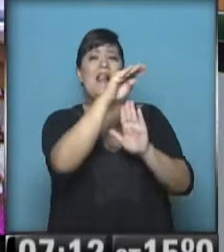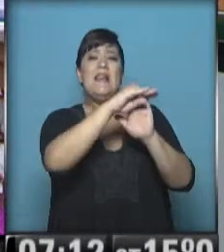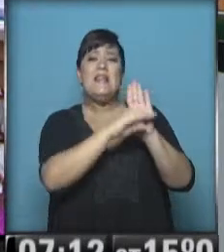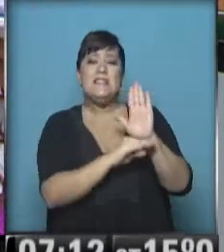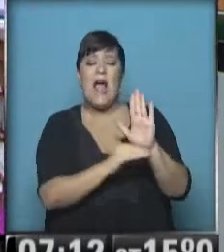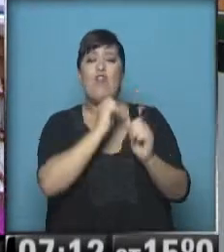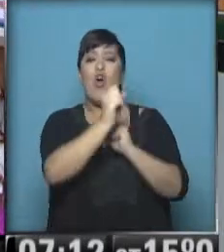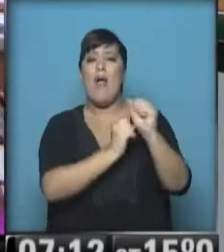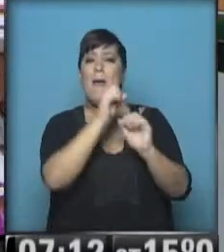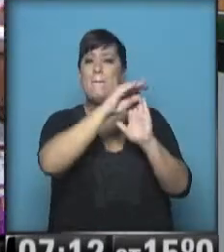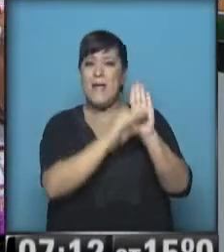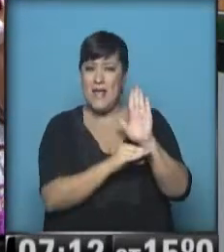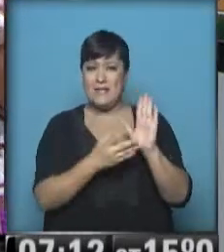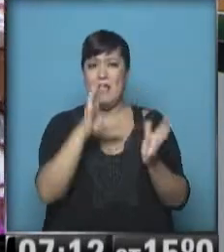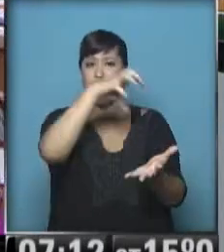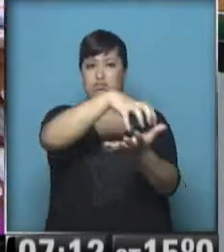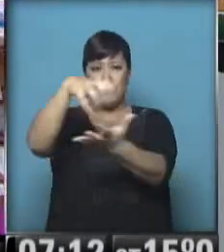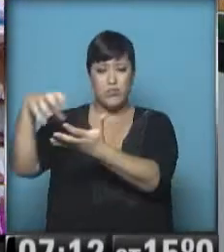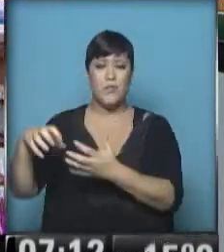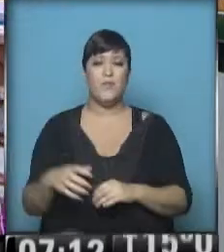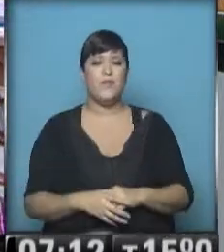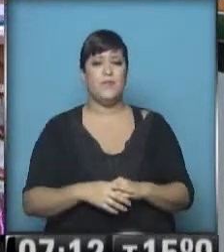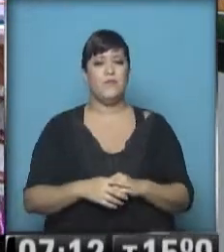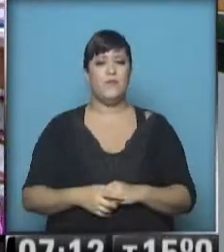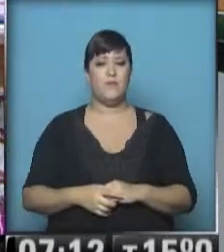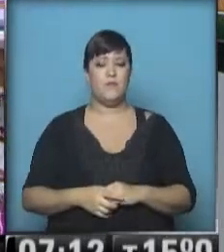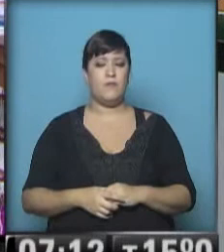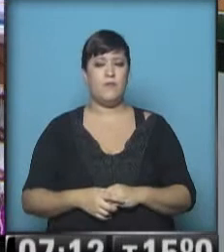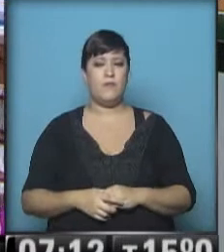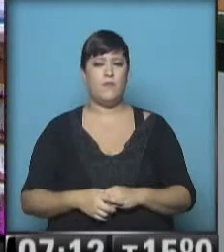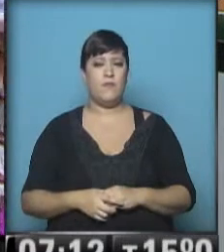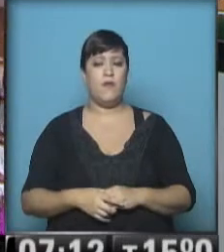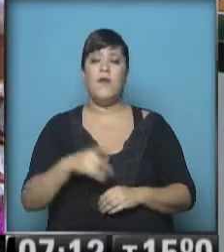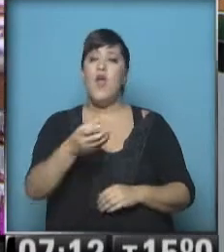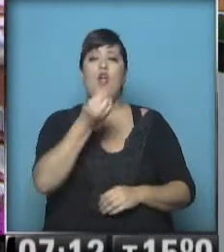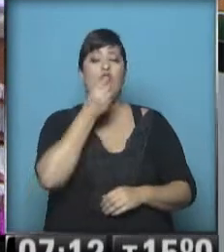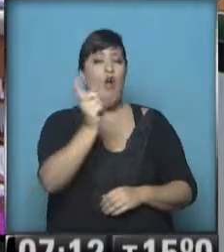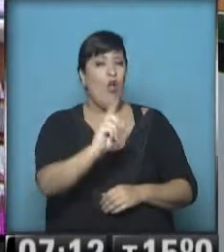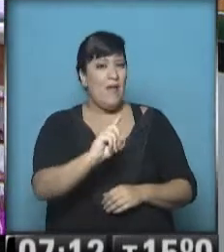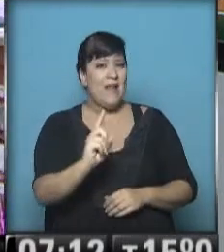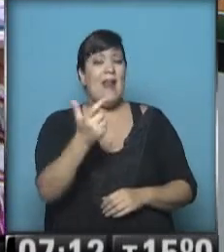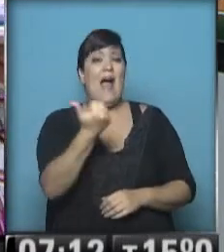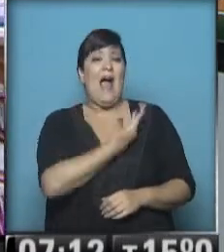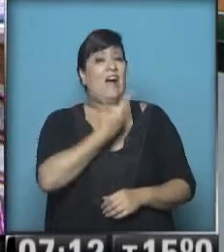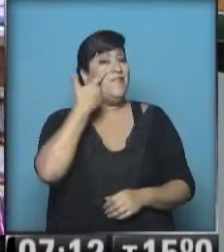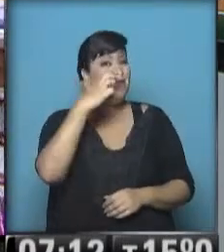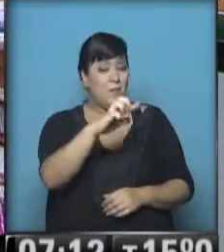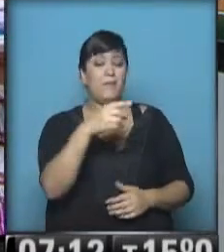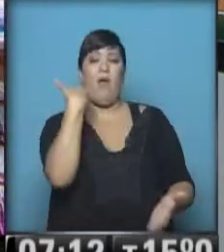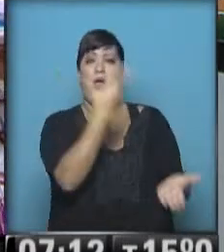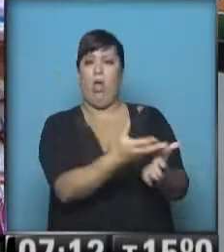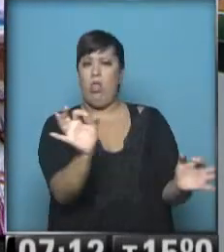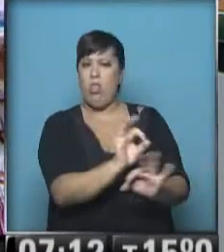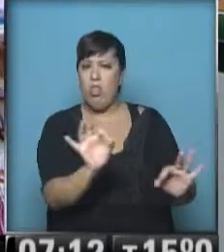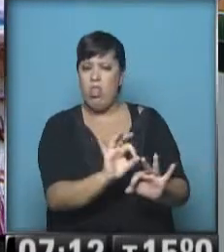físicas? Es decir, compañías, pero también empresarios que no habían declarado al fisco en argentino ni habían declarado incluso